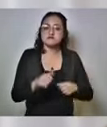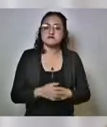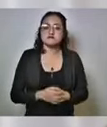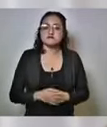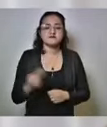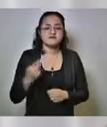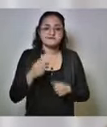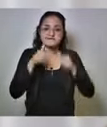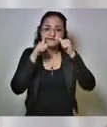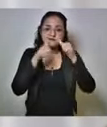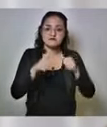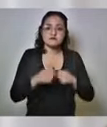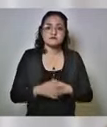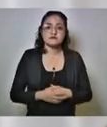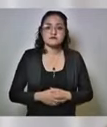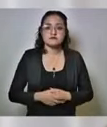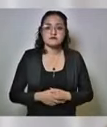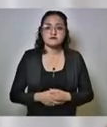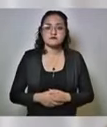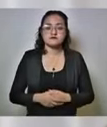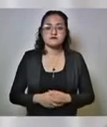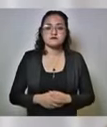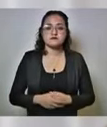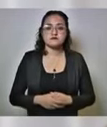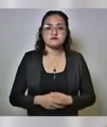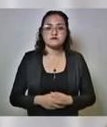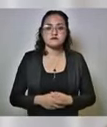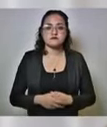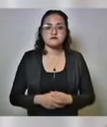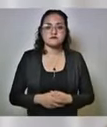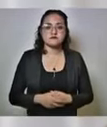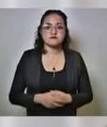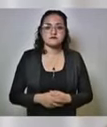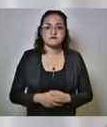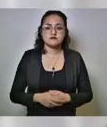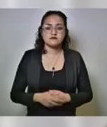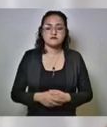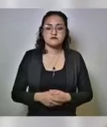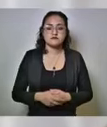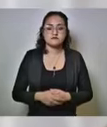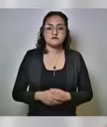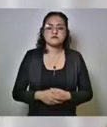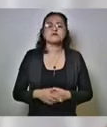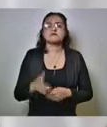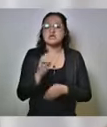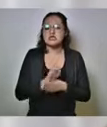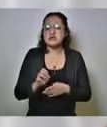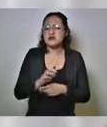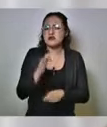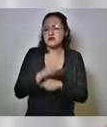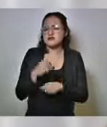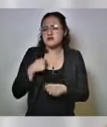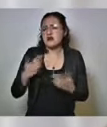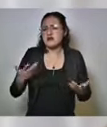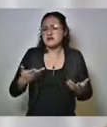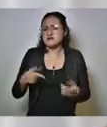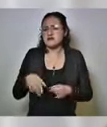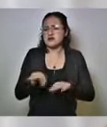los atendemos si entonces eso es lo que estamos haciendo nosotros